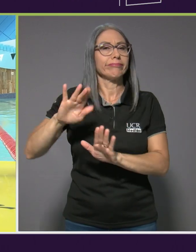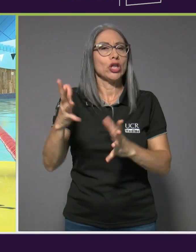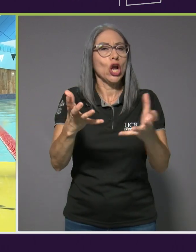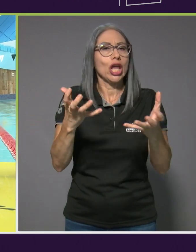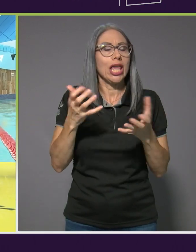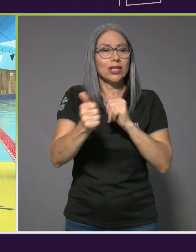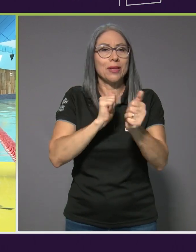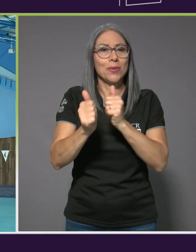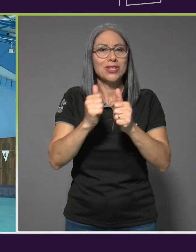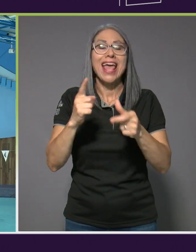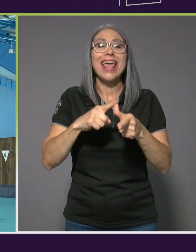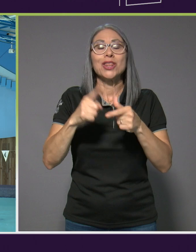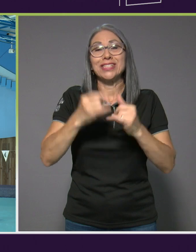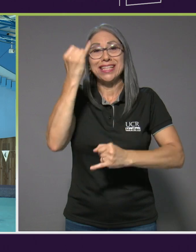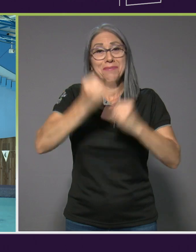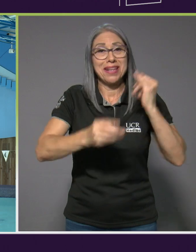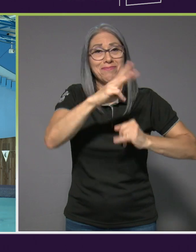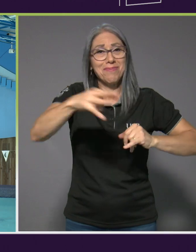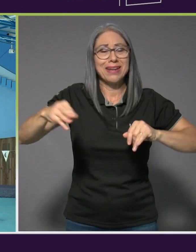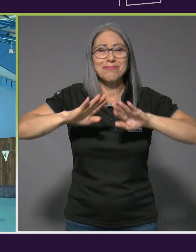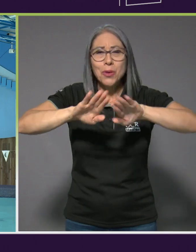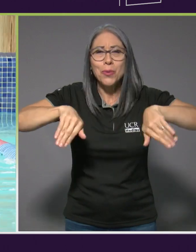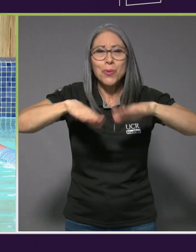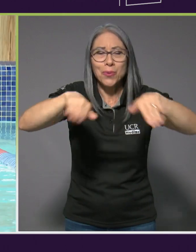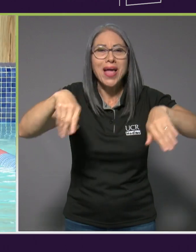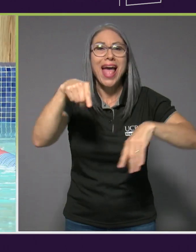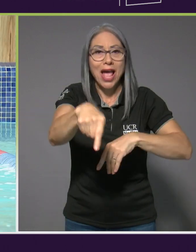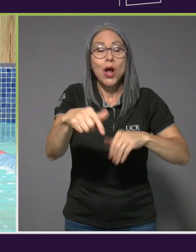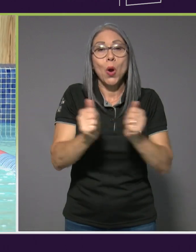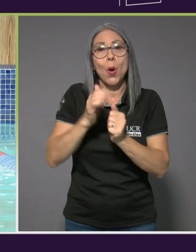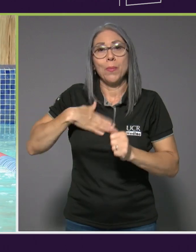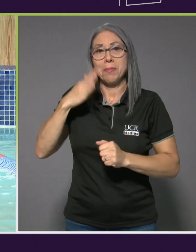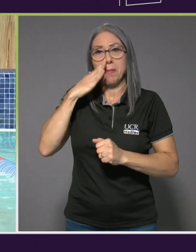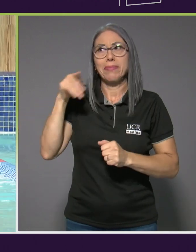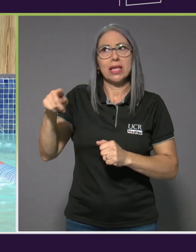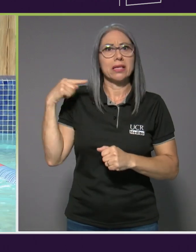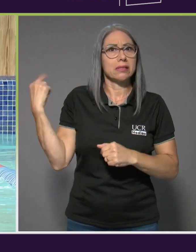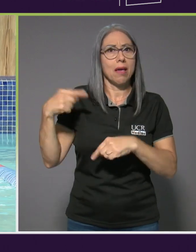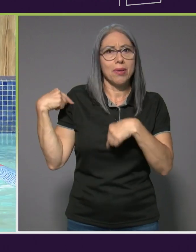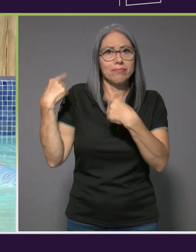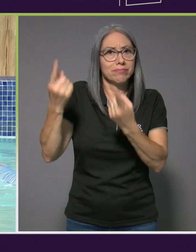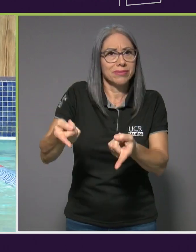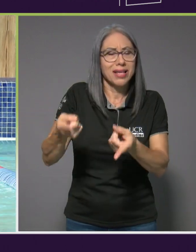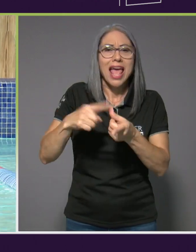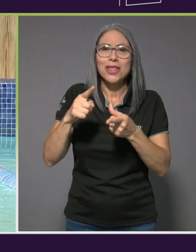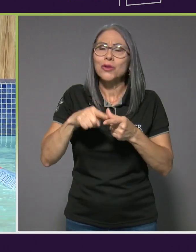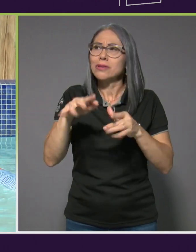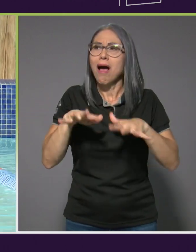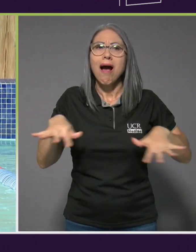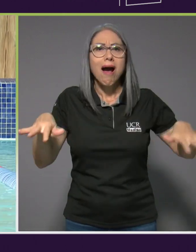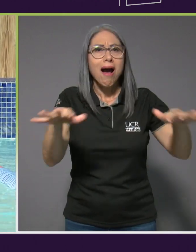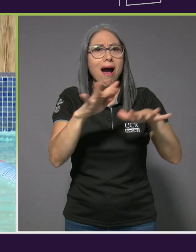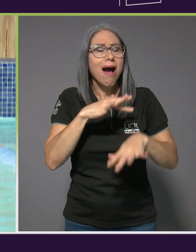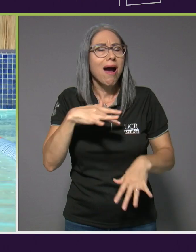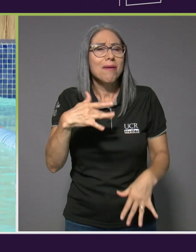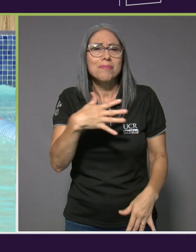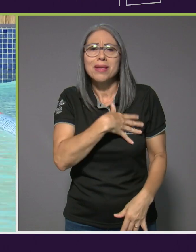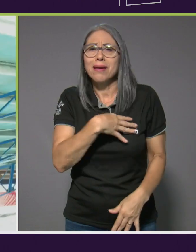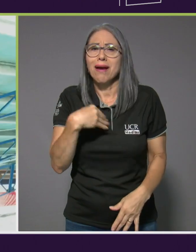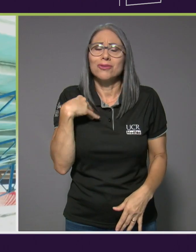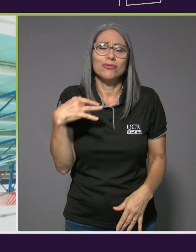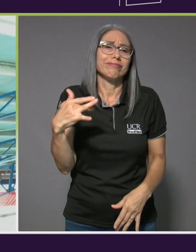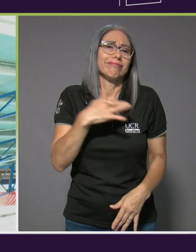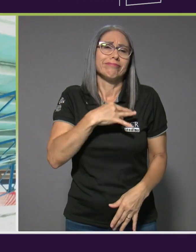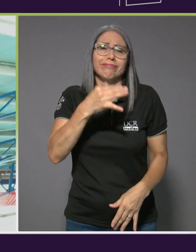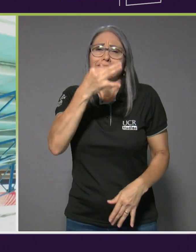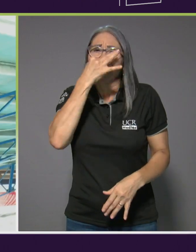aguas abiertas acompañando a mi mamá, que ella nada de aguas abiertas desde siempre y no sé por qué el ambiente me encantó, me enamoró, la playa, todo lo